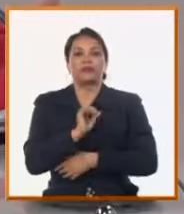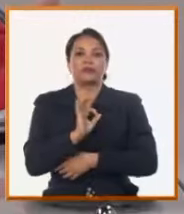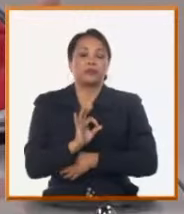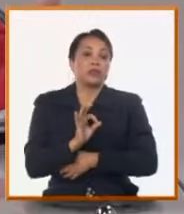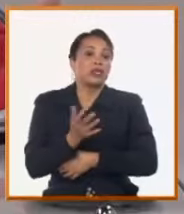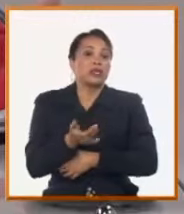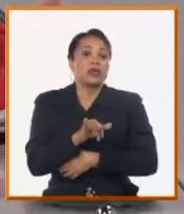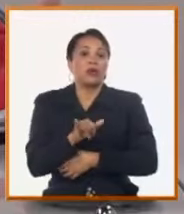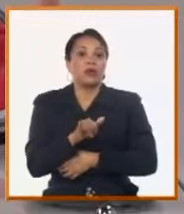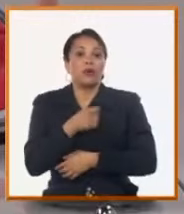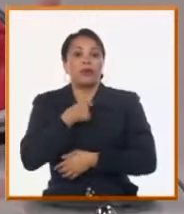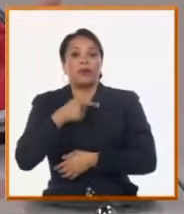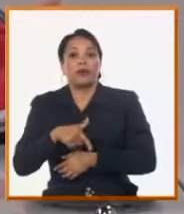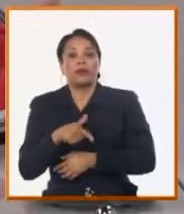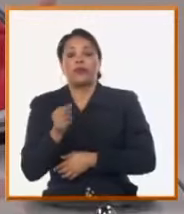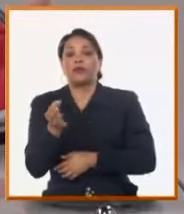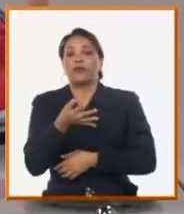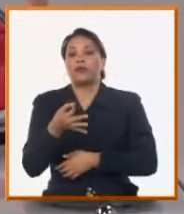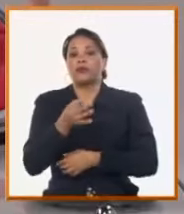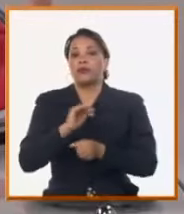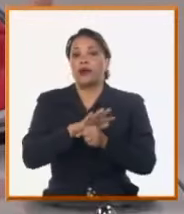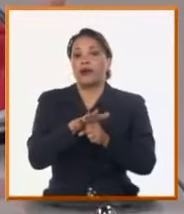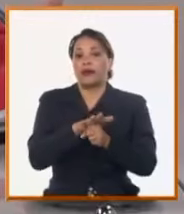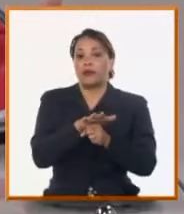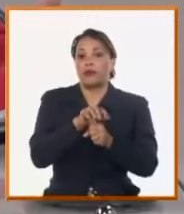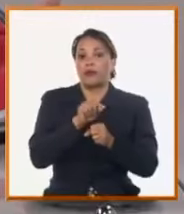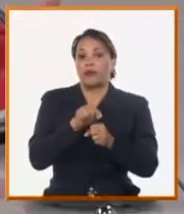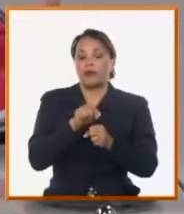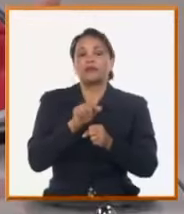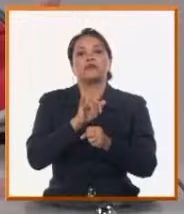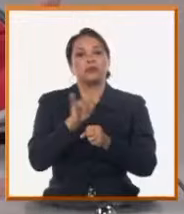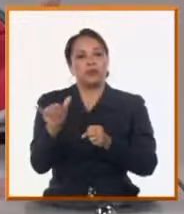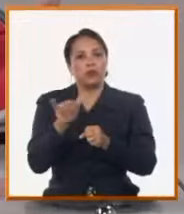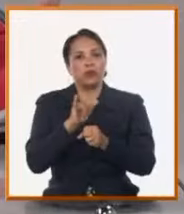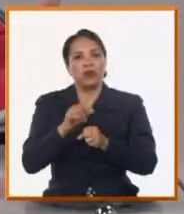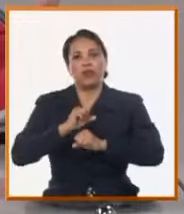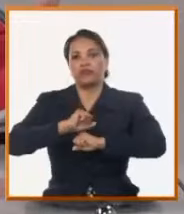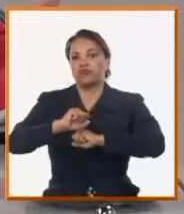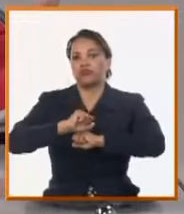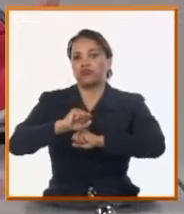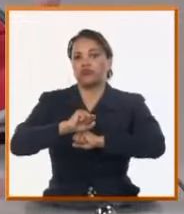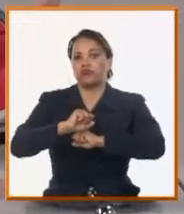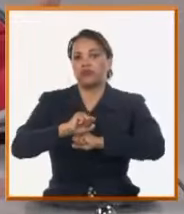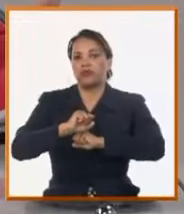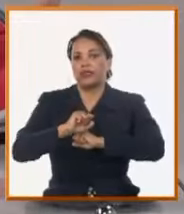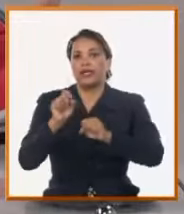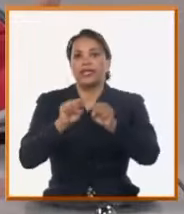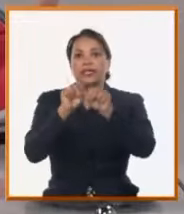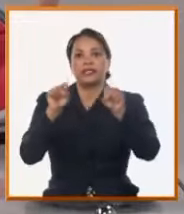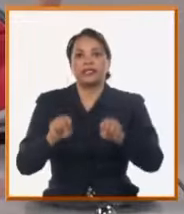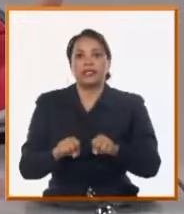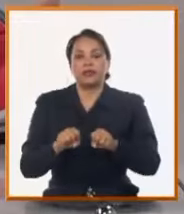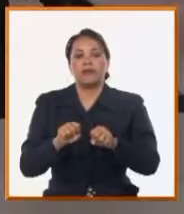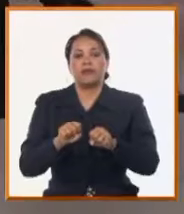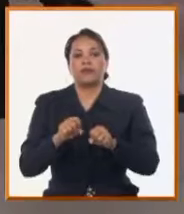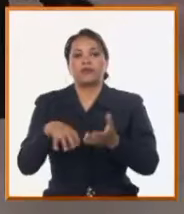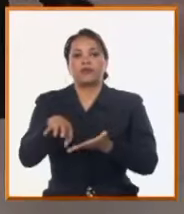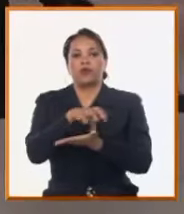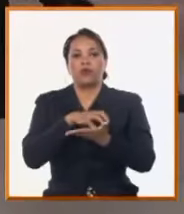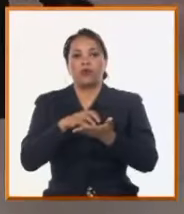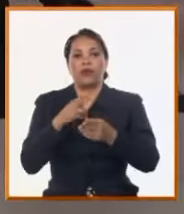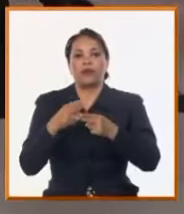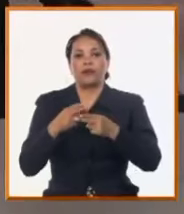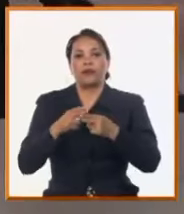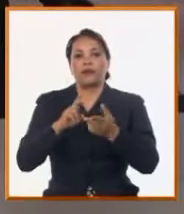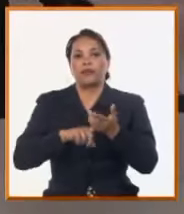Así también en el caso del municipio Arroyo Naranjo, que tiene su fuente de abasto en el sistema de abasto paso seco, que también